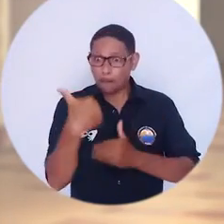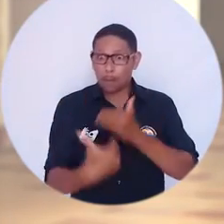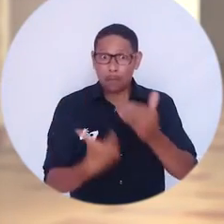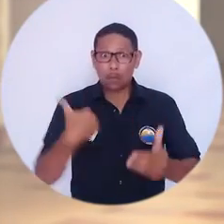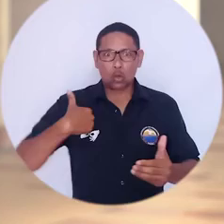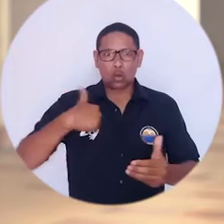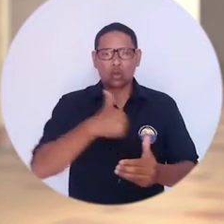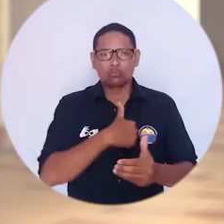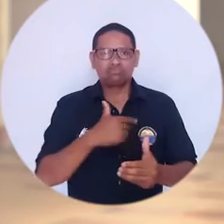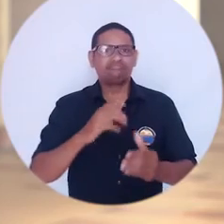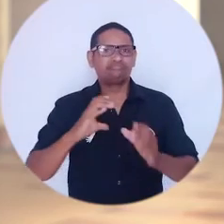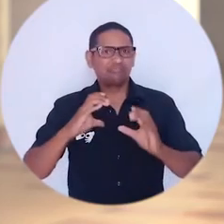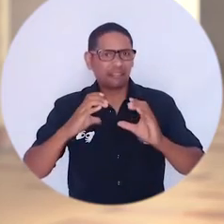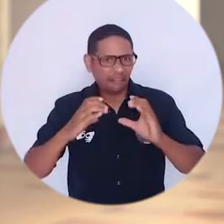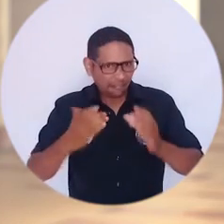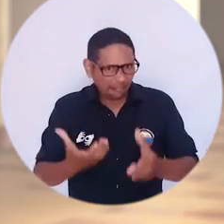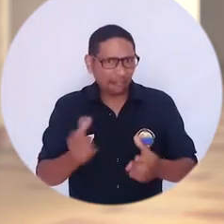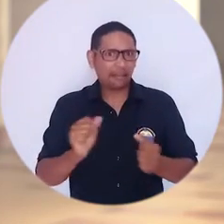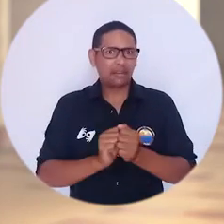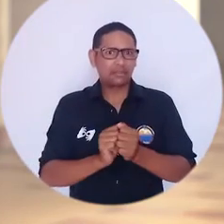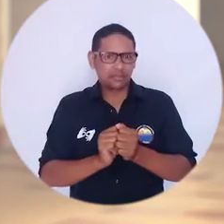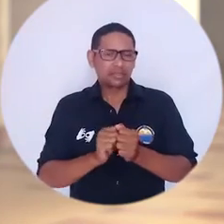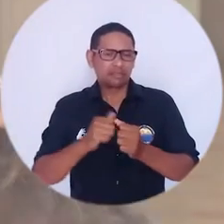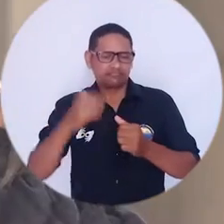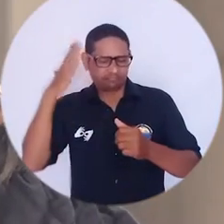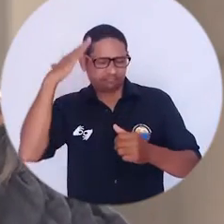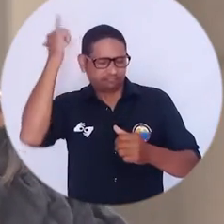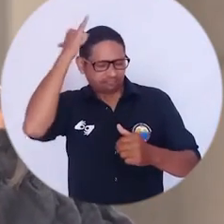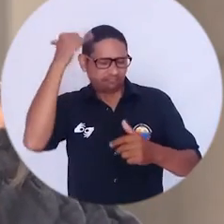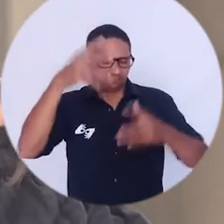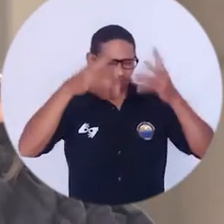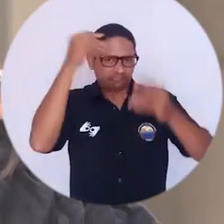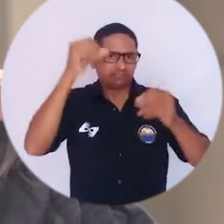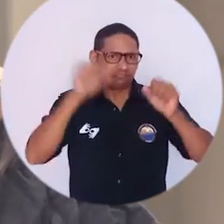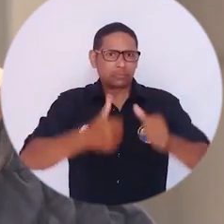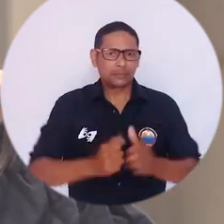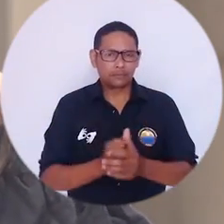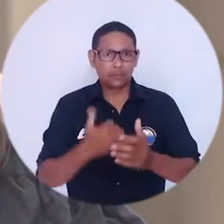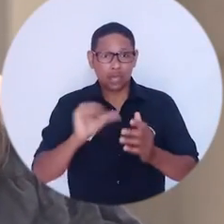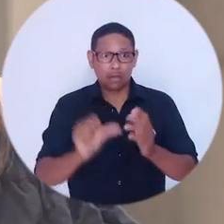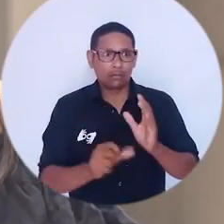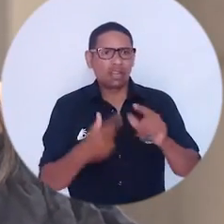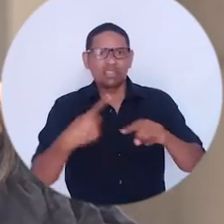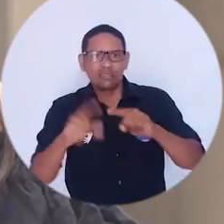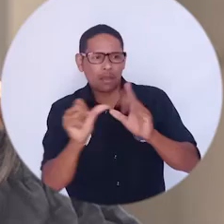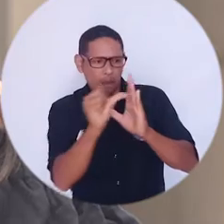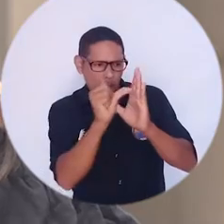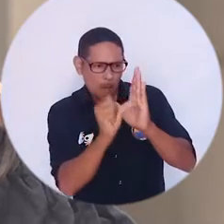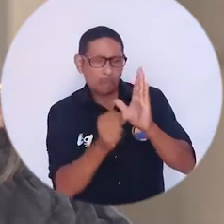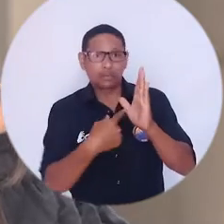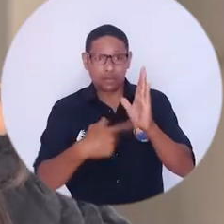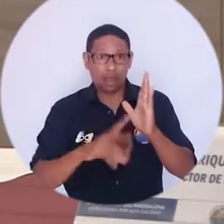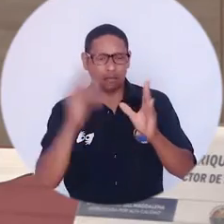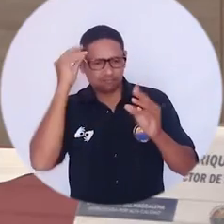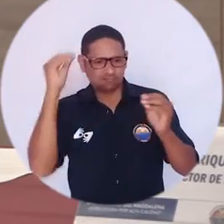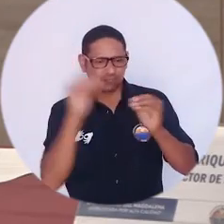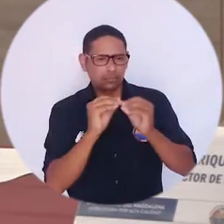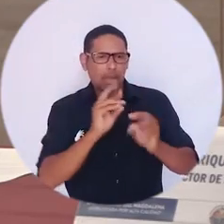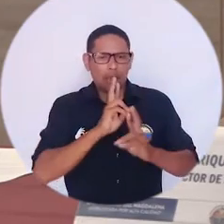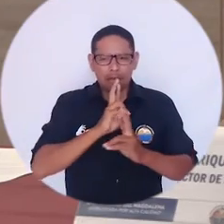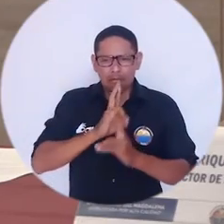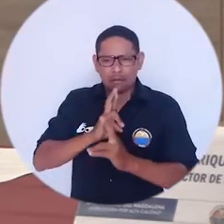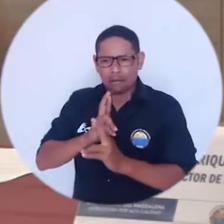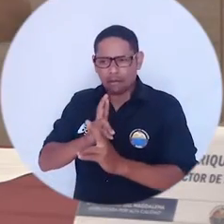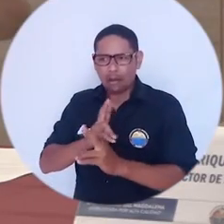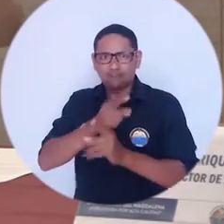gradual y flexible al retorno académico. Se trataron cada uno de los artículos presentes en el Acuerdo Académico y se le dio respuesta a